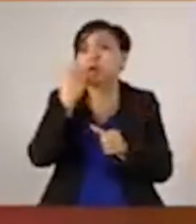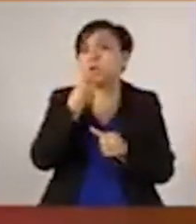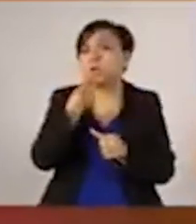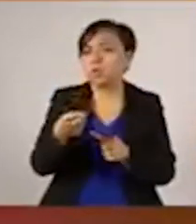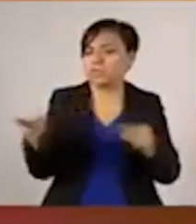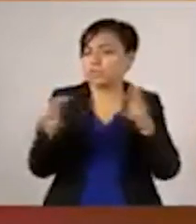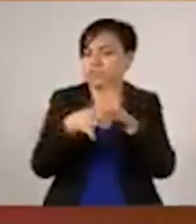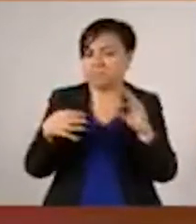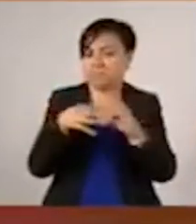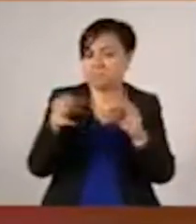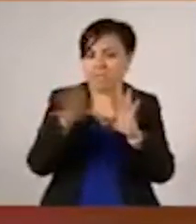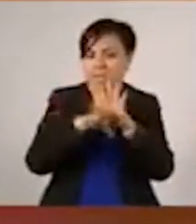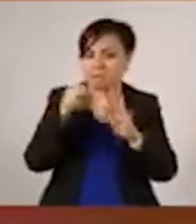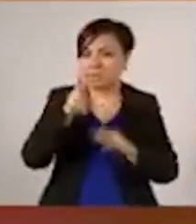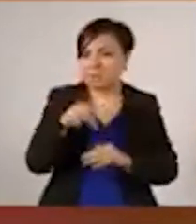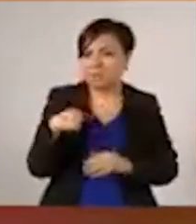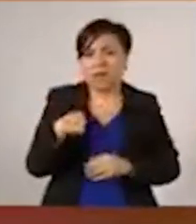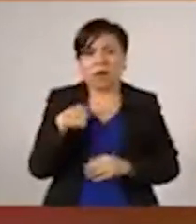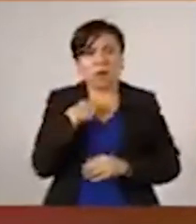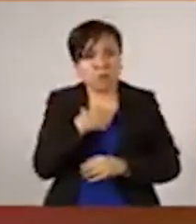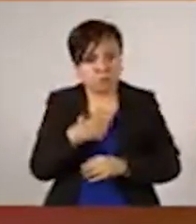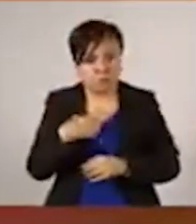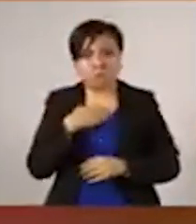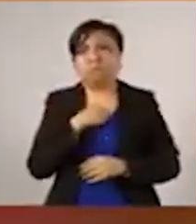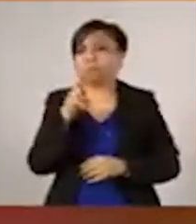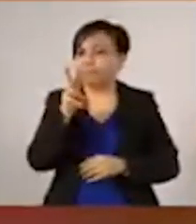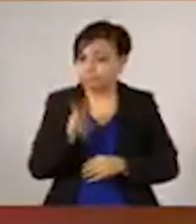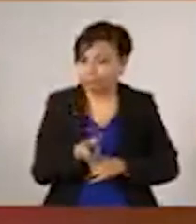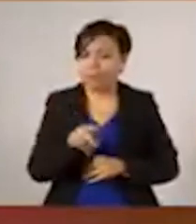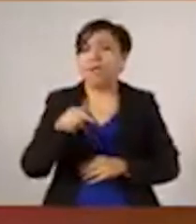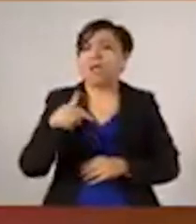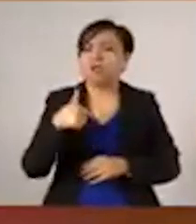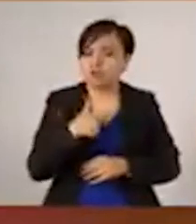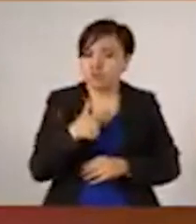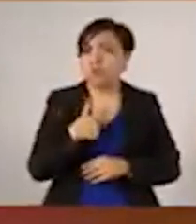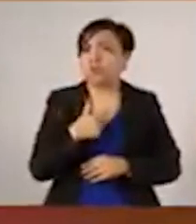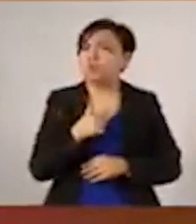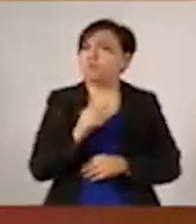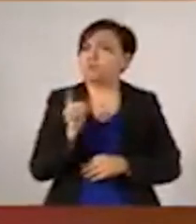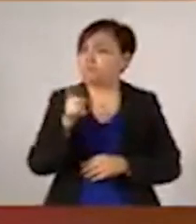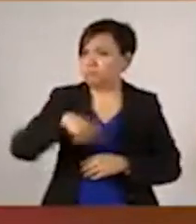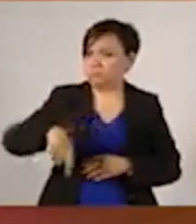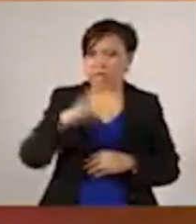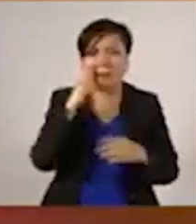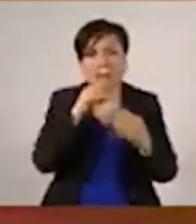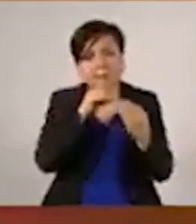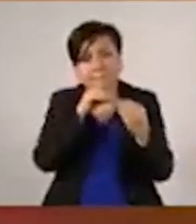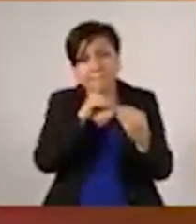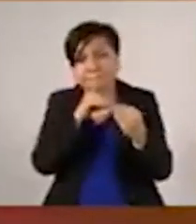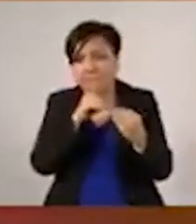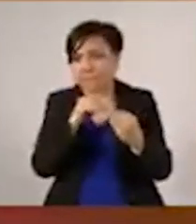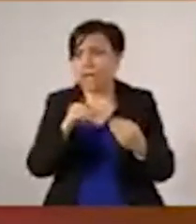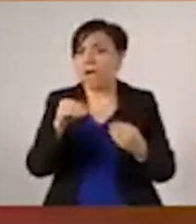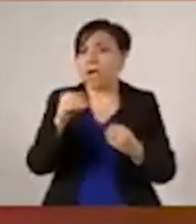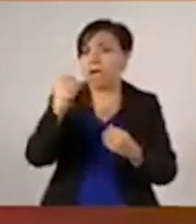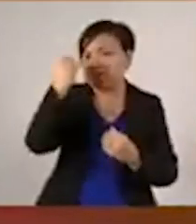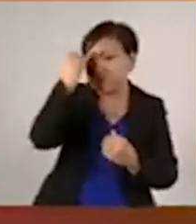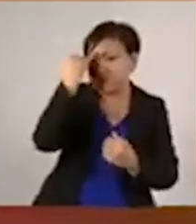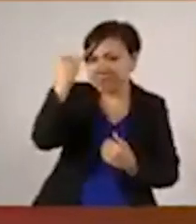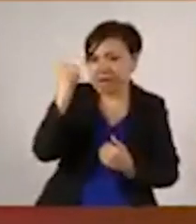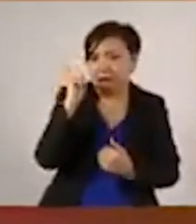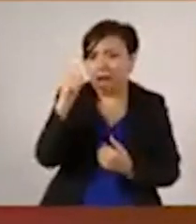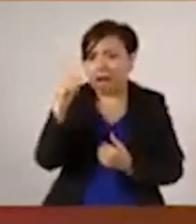yo celebro que podamos discutir, que podamos debatir las ideas y